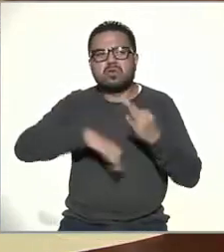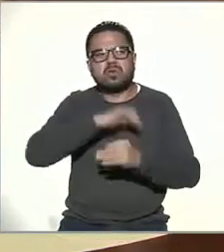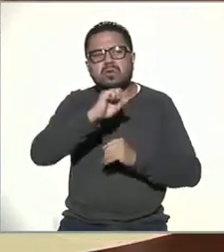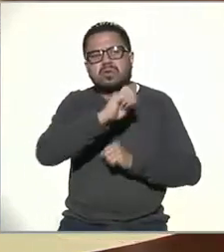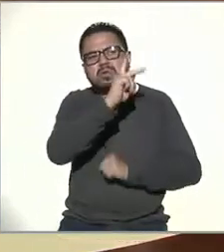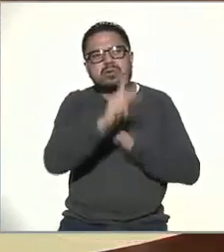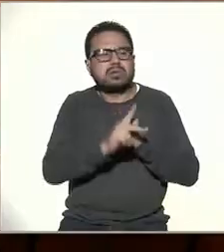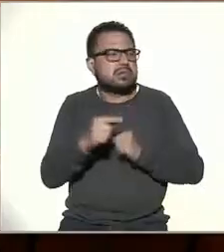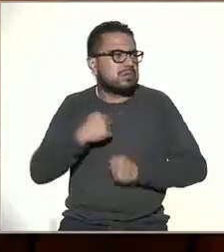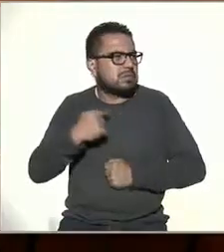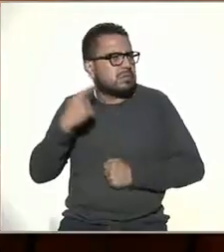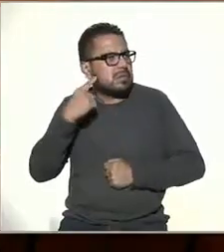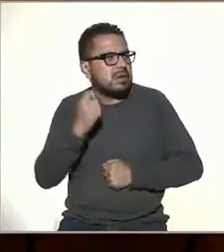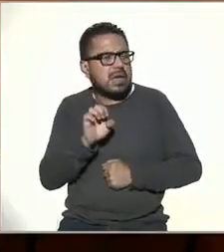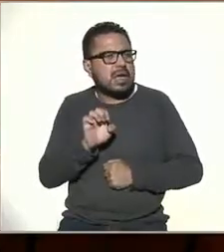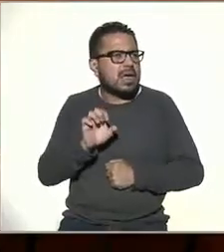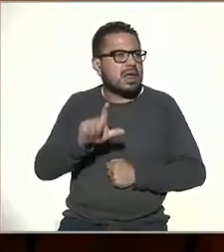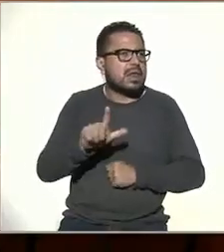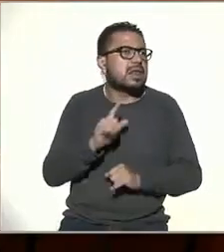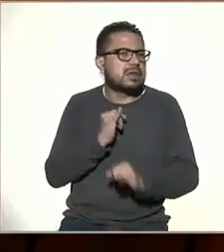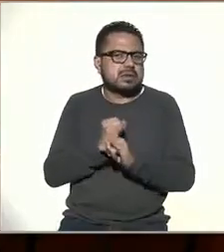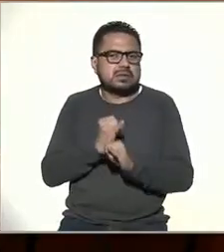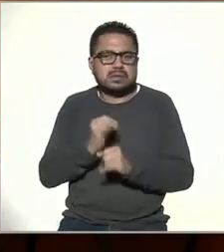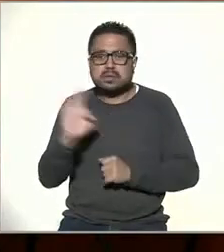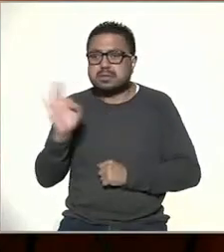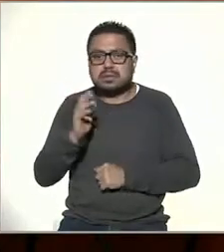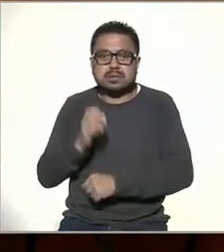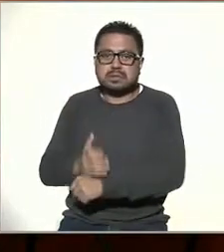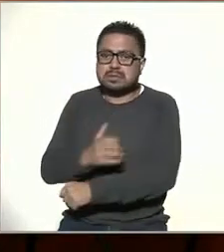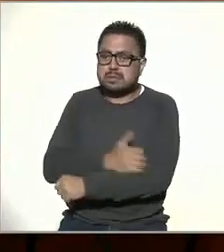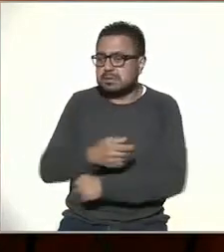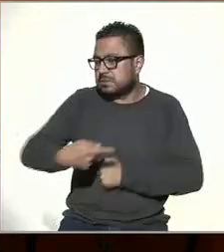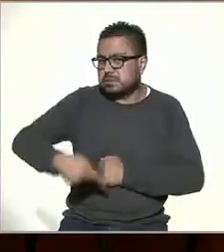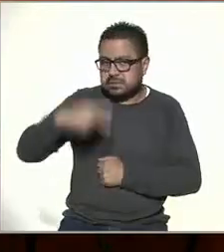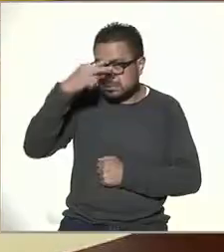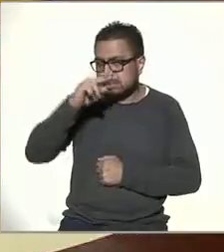donde estuve, escuché el Internet, pero quiero ver si mis compañeros me